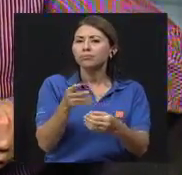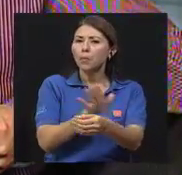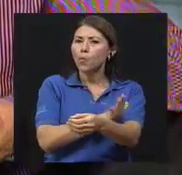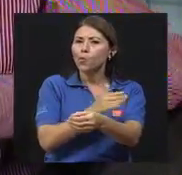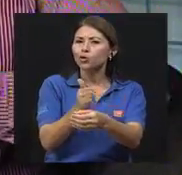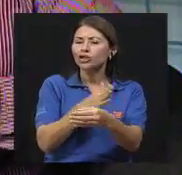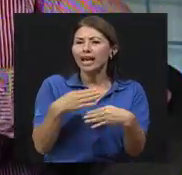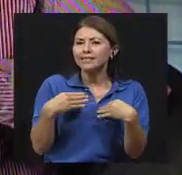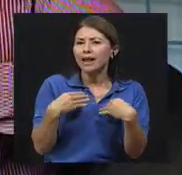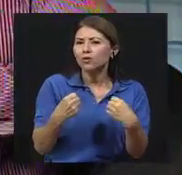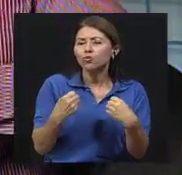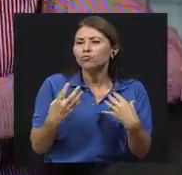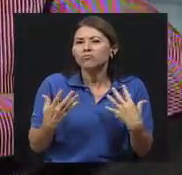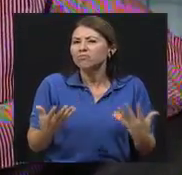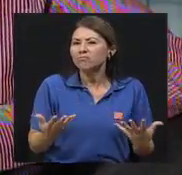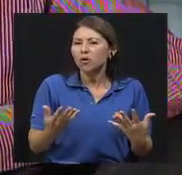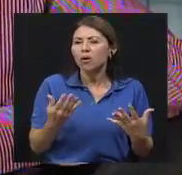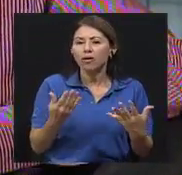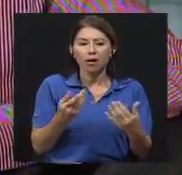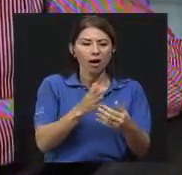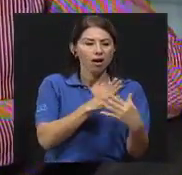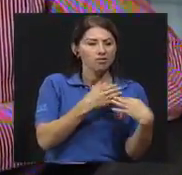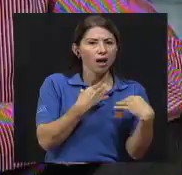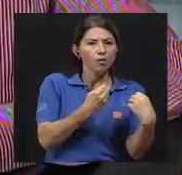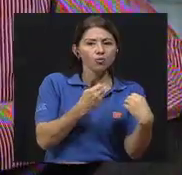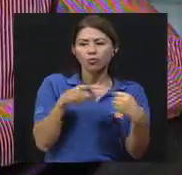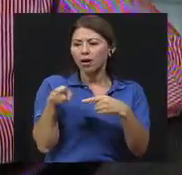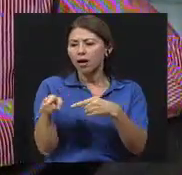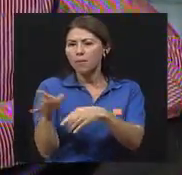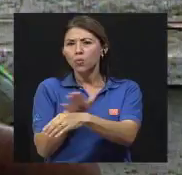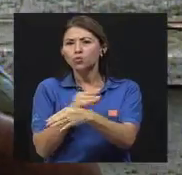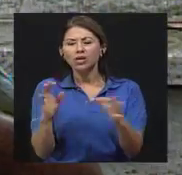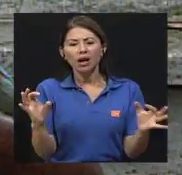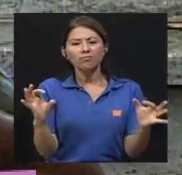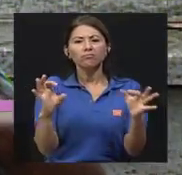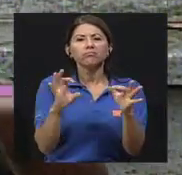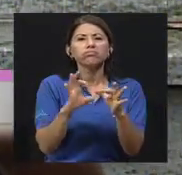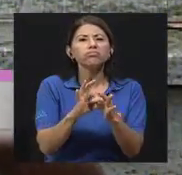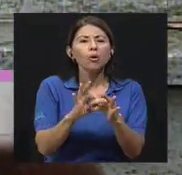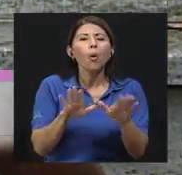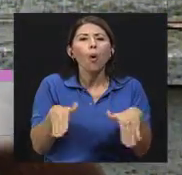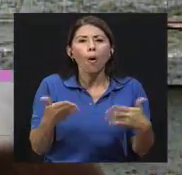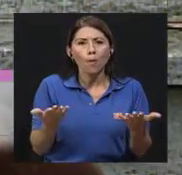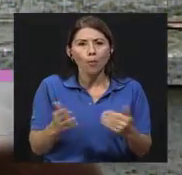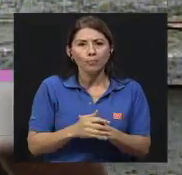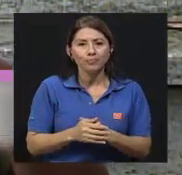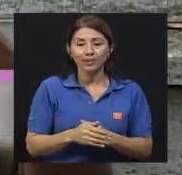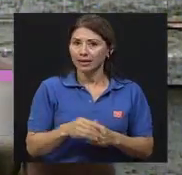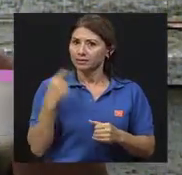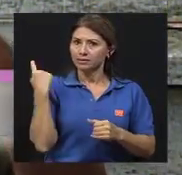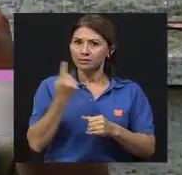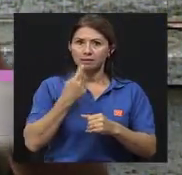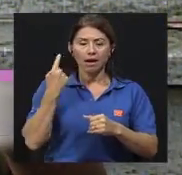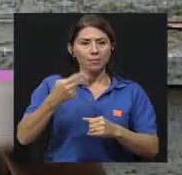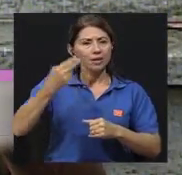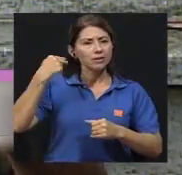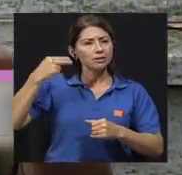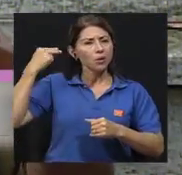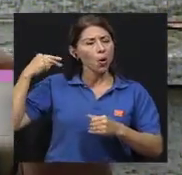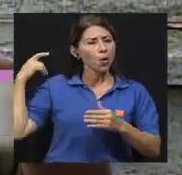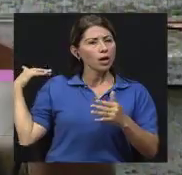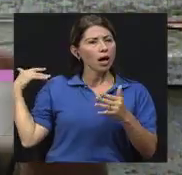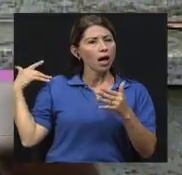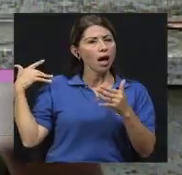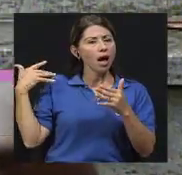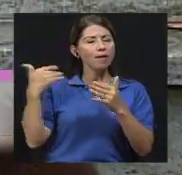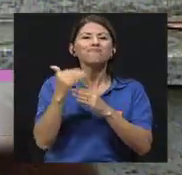música y la salud? ¿Cómo lo relacionan? Bueno, el vínculo entre música y salud siempre a lo largo de la historia